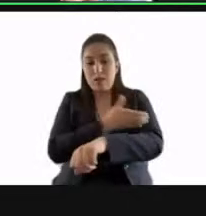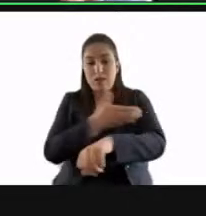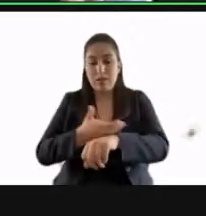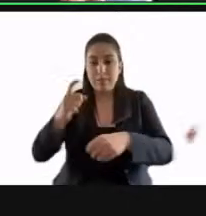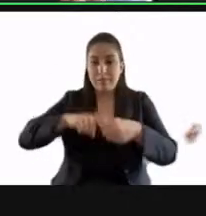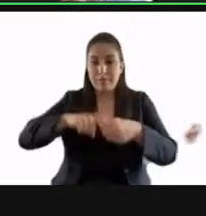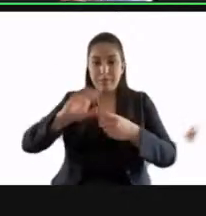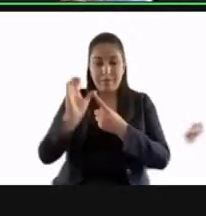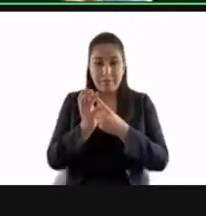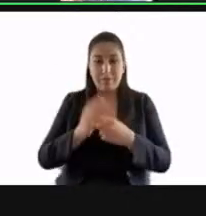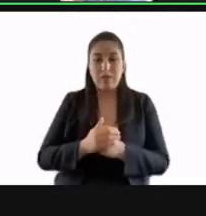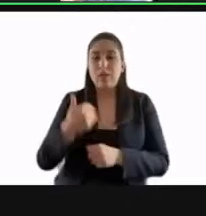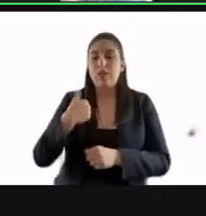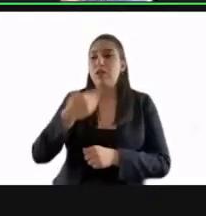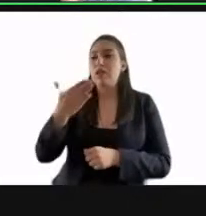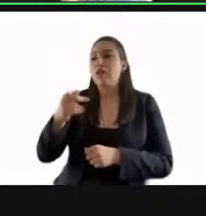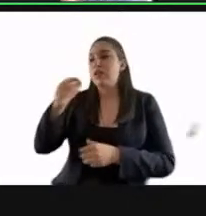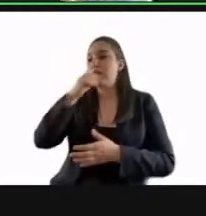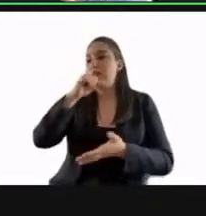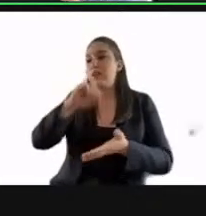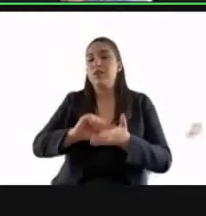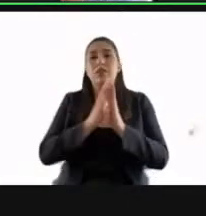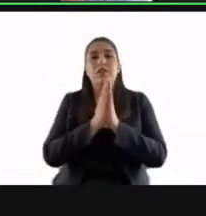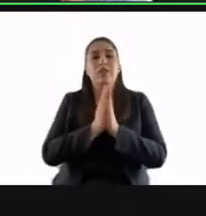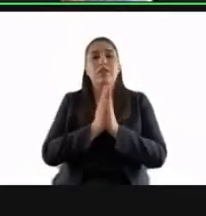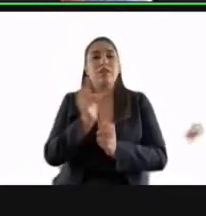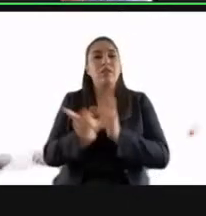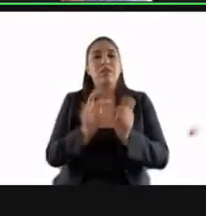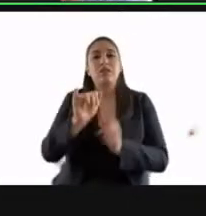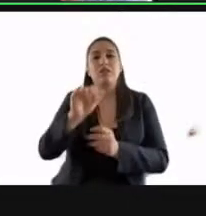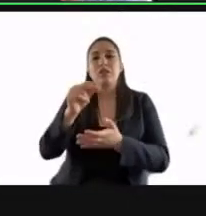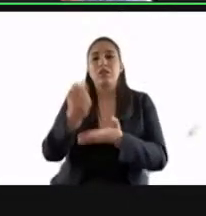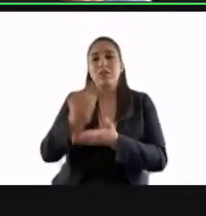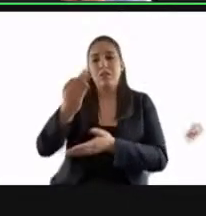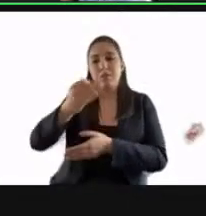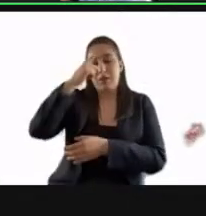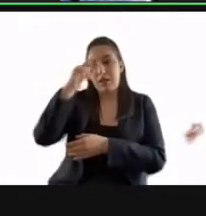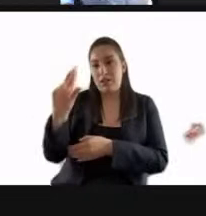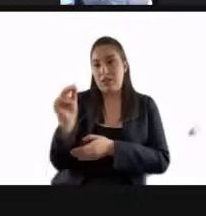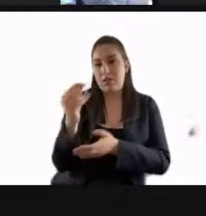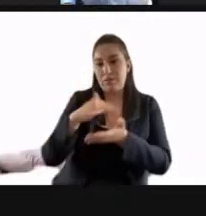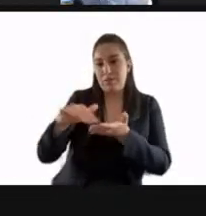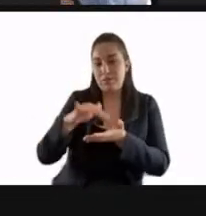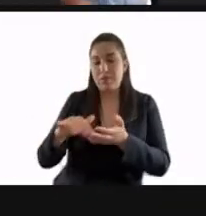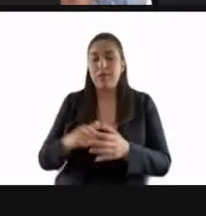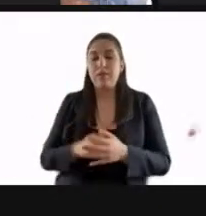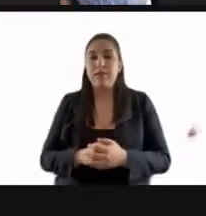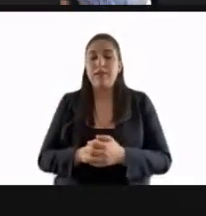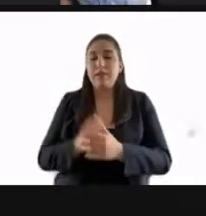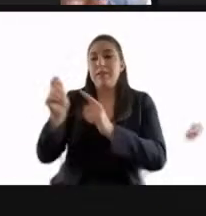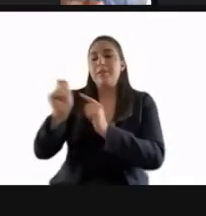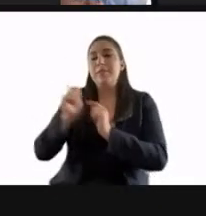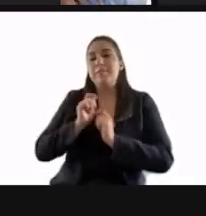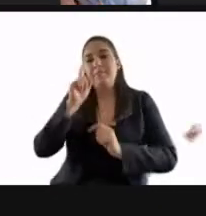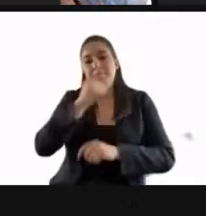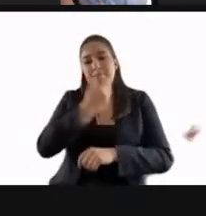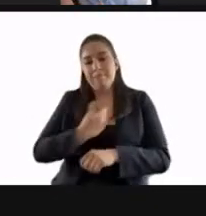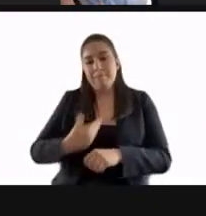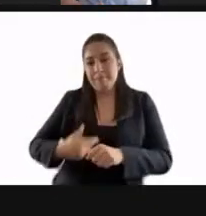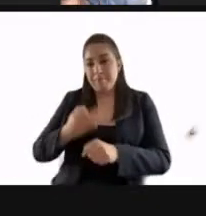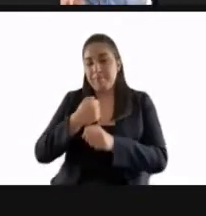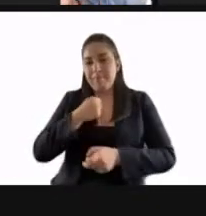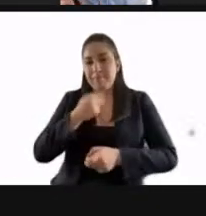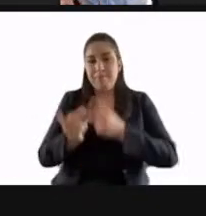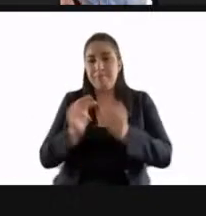consulte a la secretaria en votación económica si es de dispensarse la lectura del mismo. Por instrucciones de la presidencia, se pregunta si es de